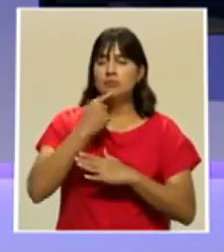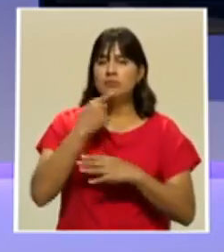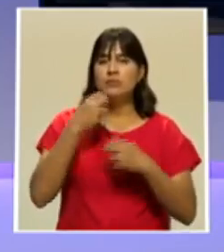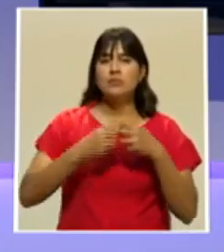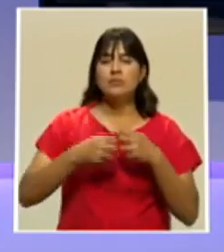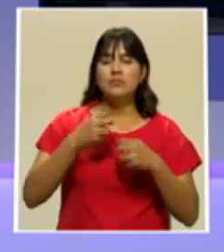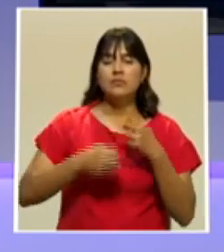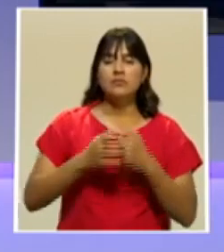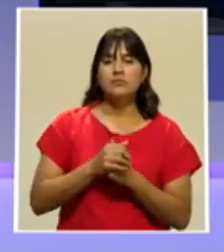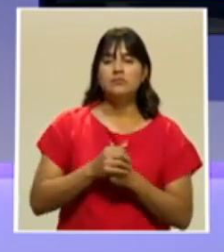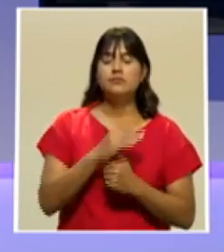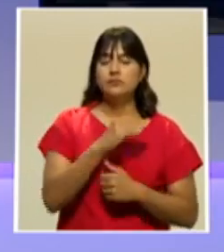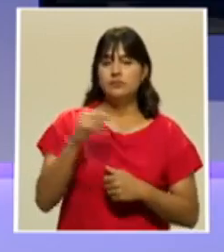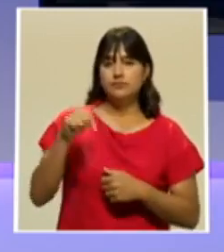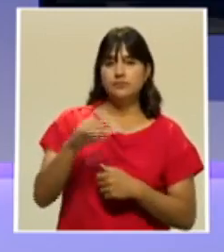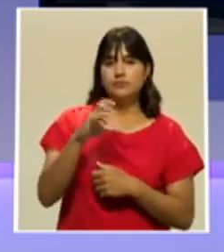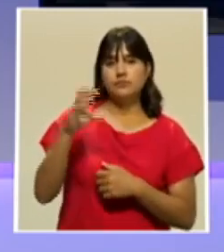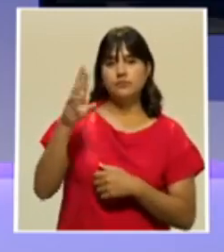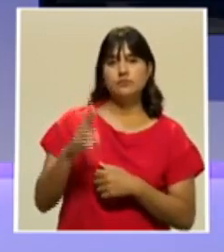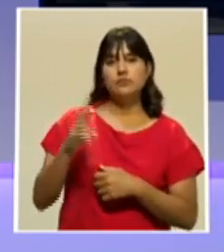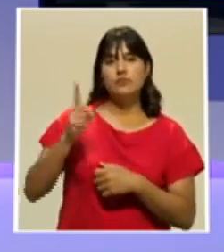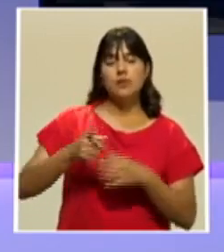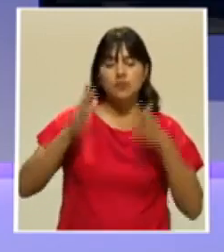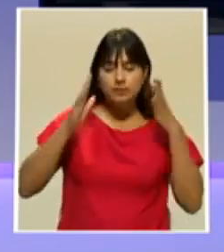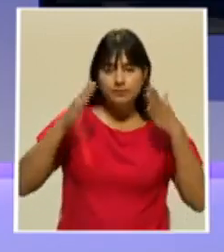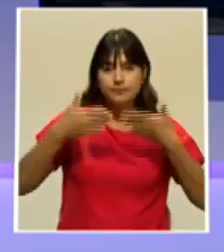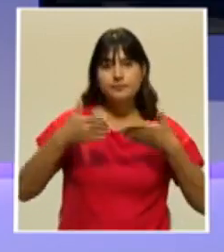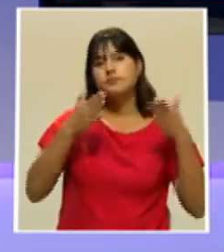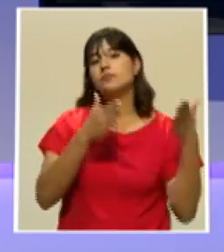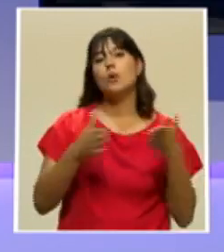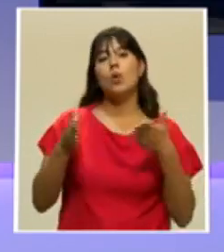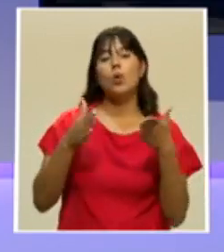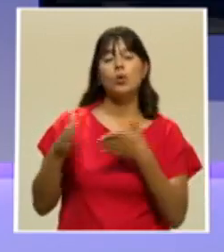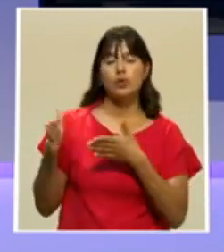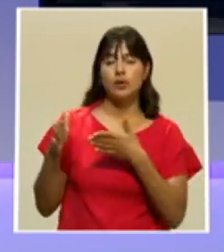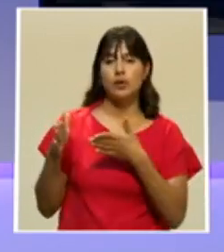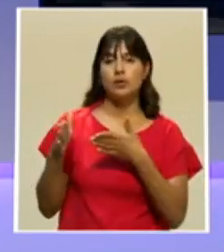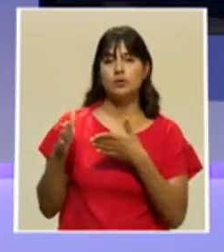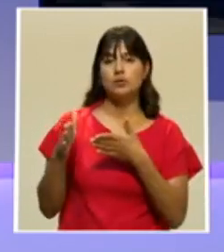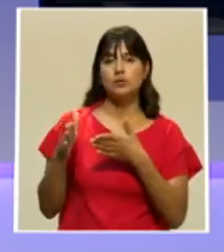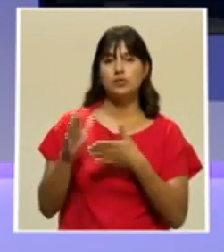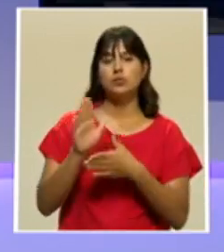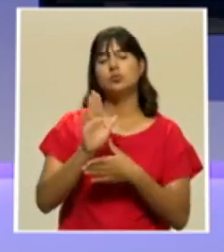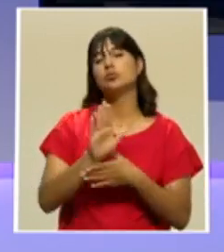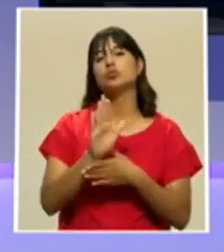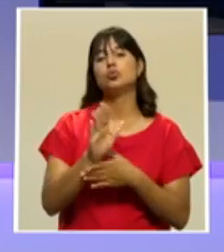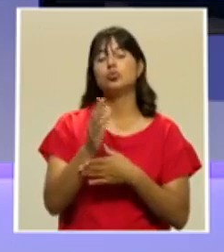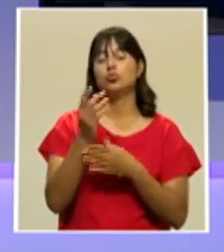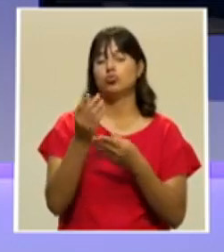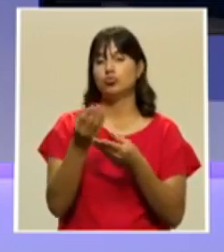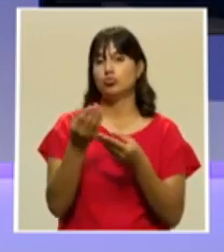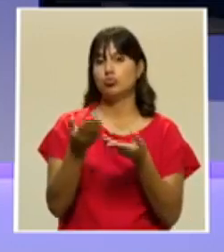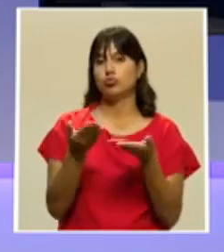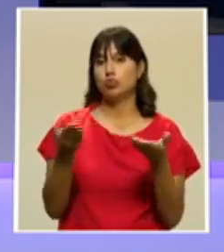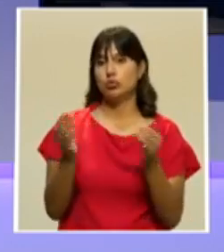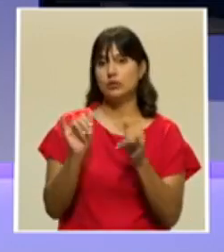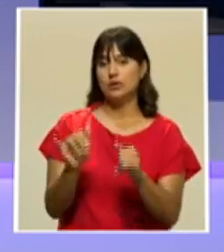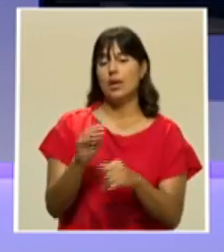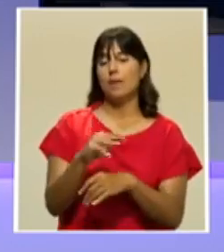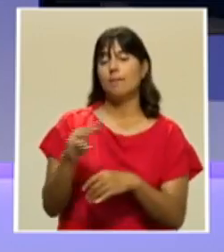este país tiene que dedicarse a ordenar sus recursos costeros marinos a